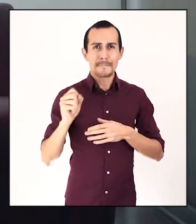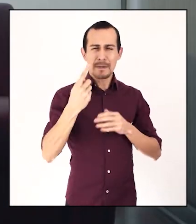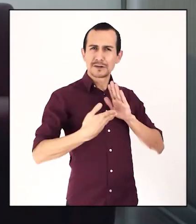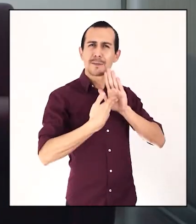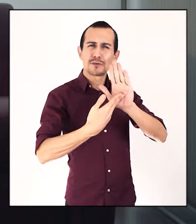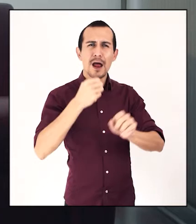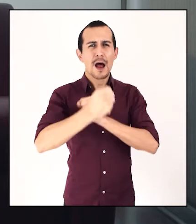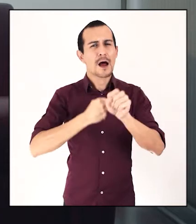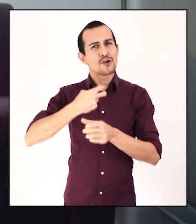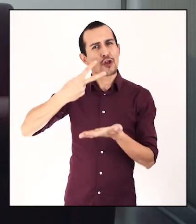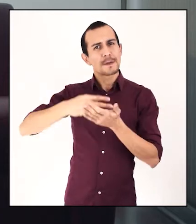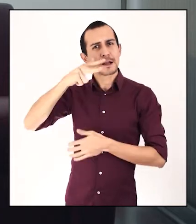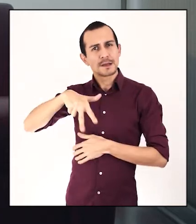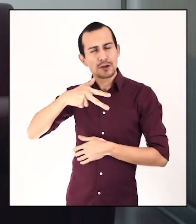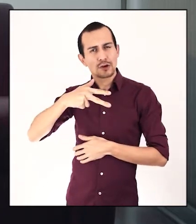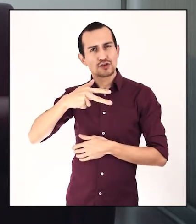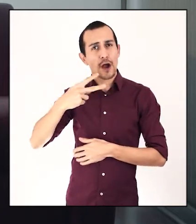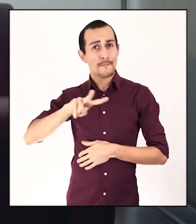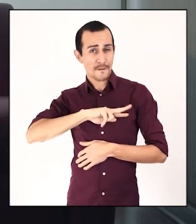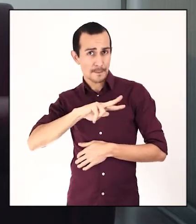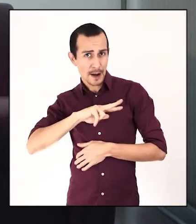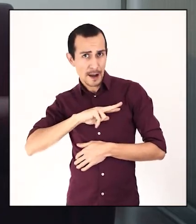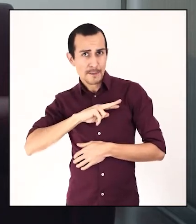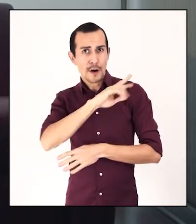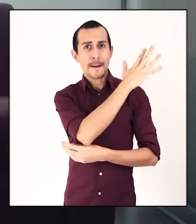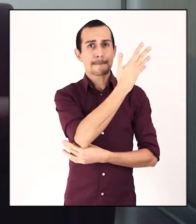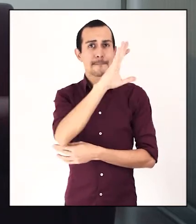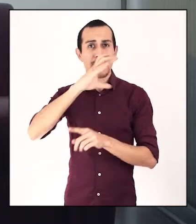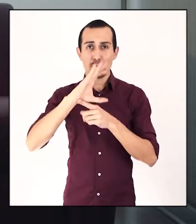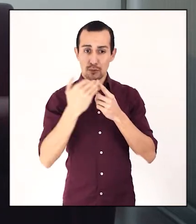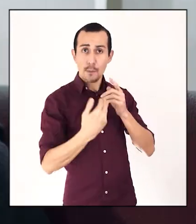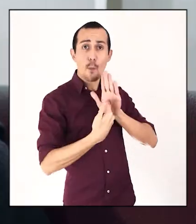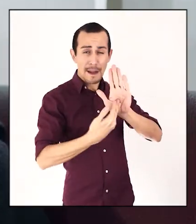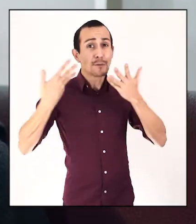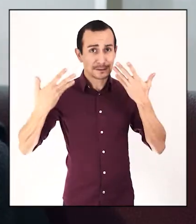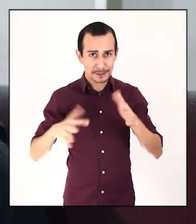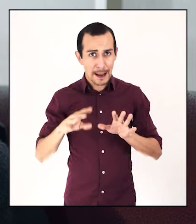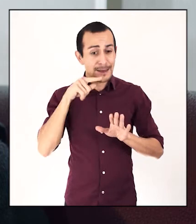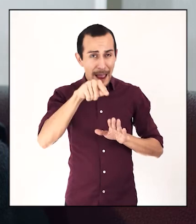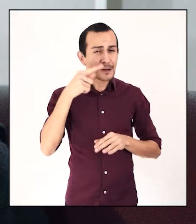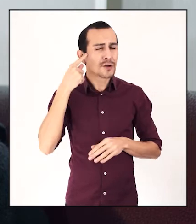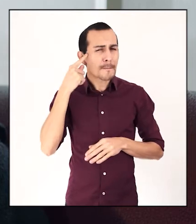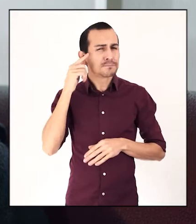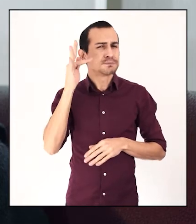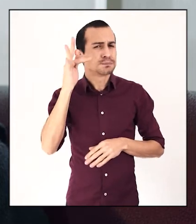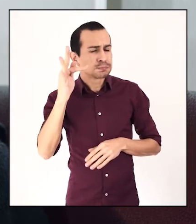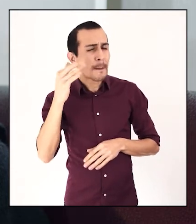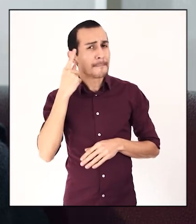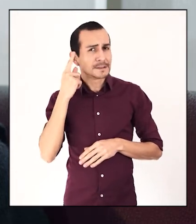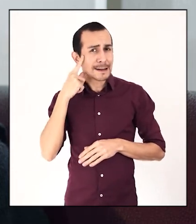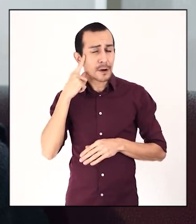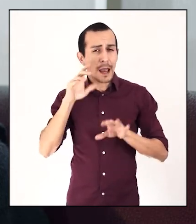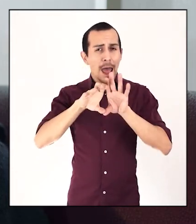primera versión en el año 2018 en Valparaíso, en el Parque Cultural. Y ahí nosotros presagiábamos